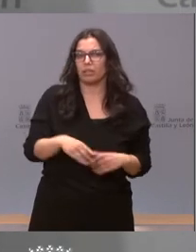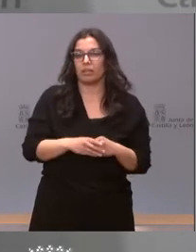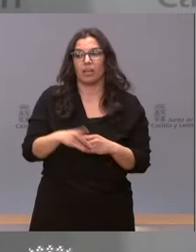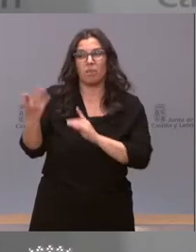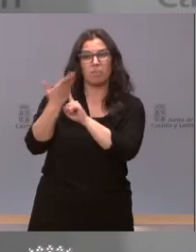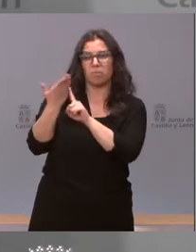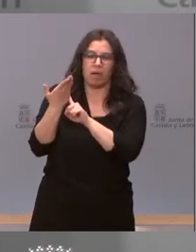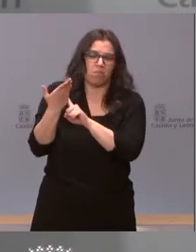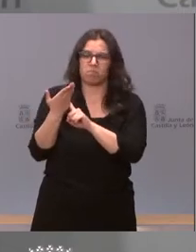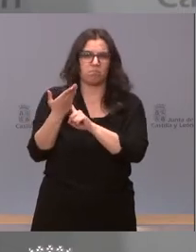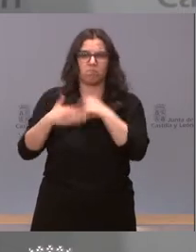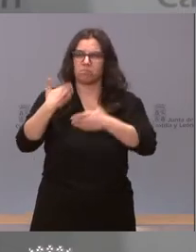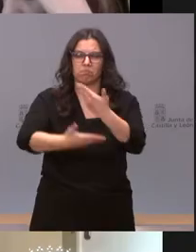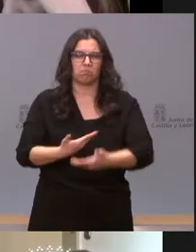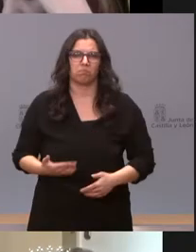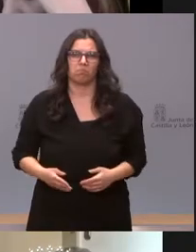cosas nos va a alterar.